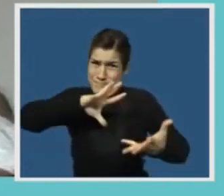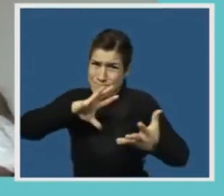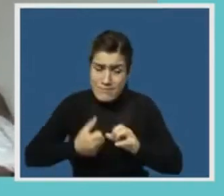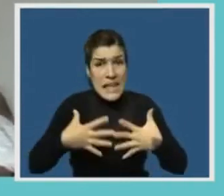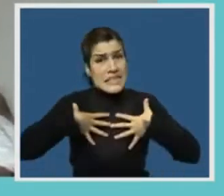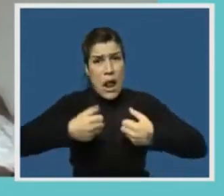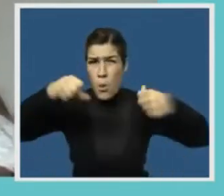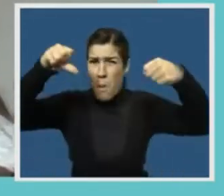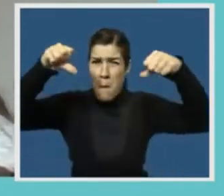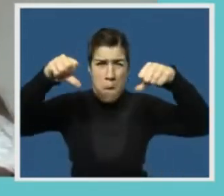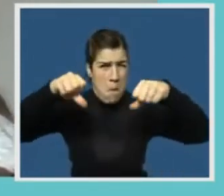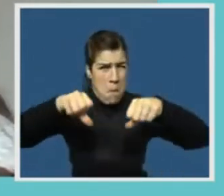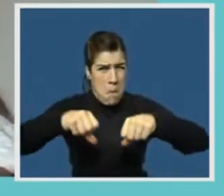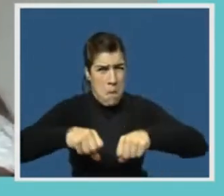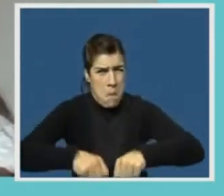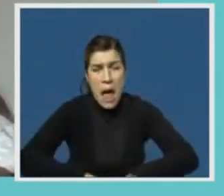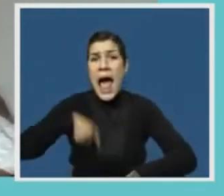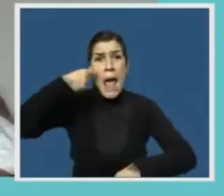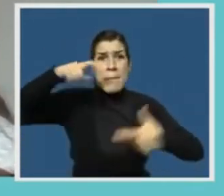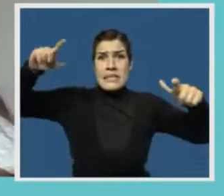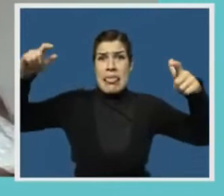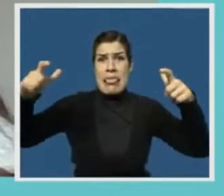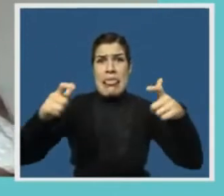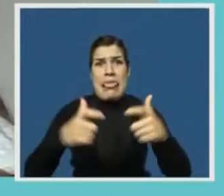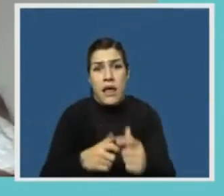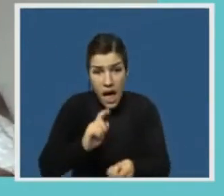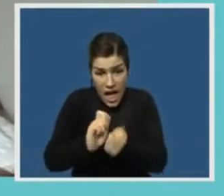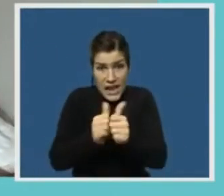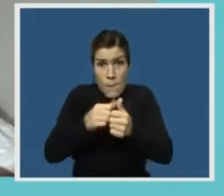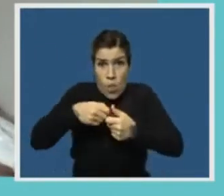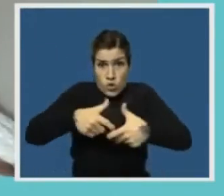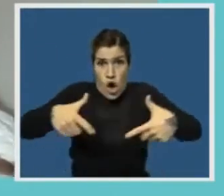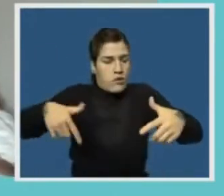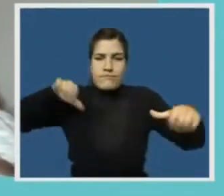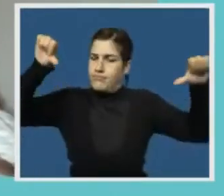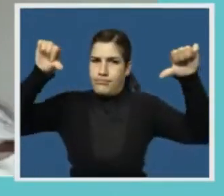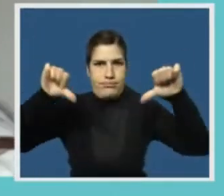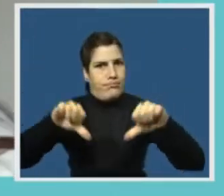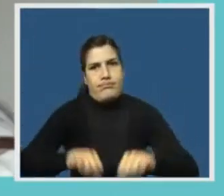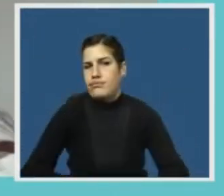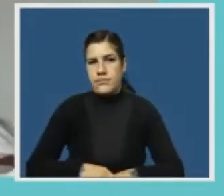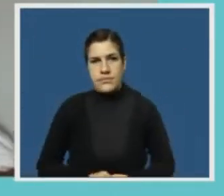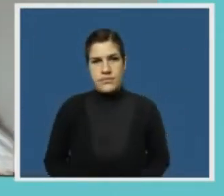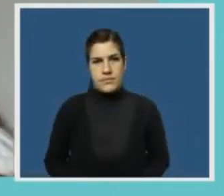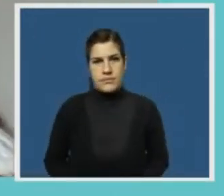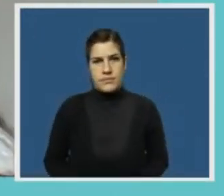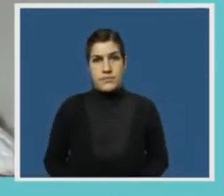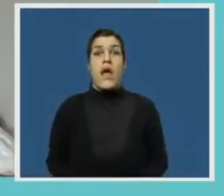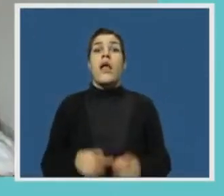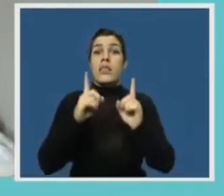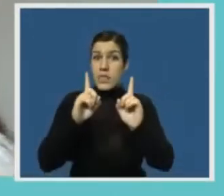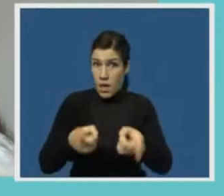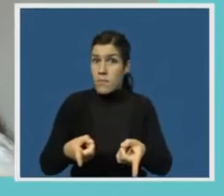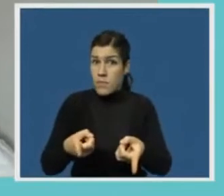salud, así como la supervivencia y la reproducción a largo plazo. A su vez, pueden verse afectados de forma